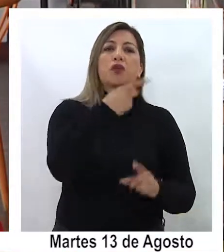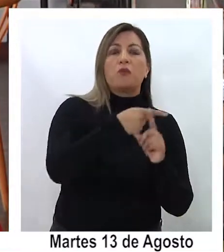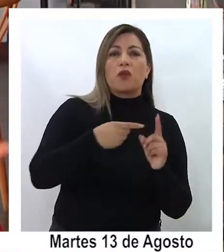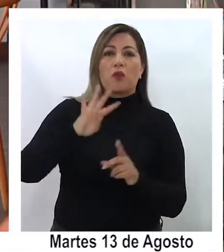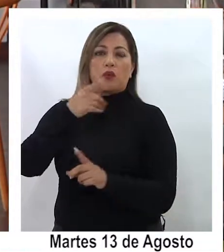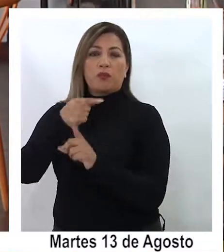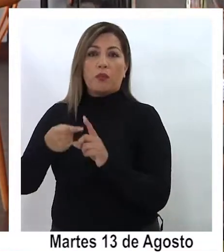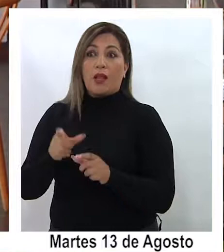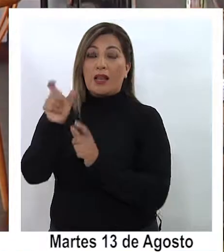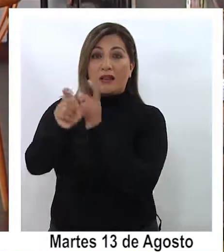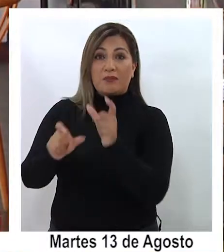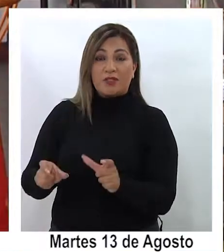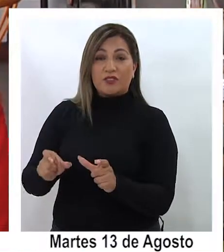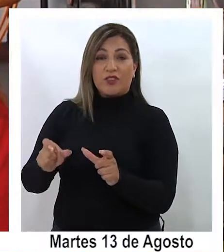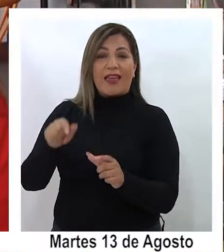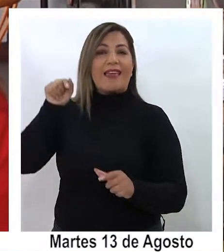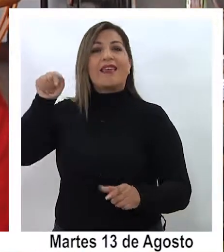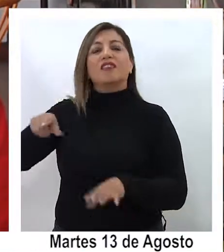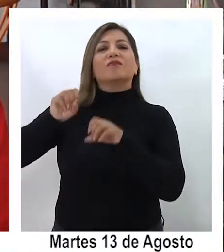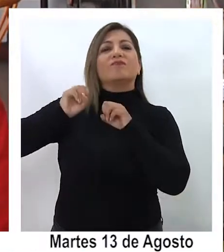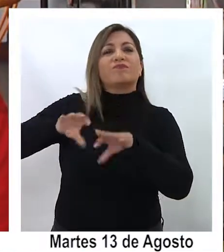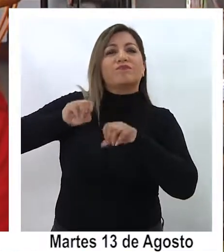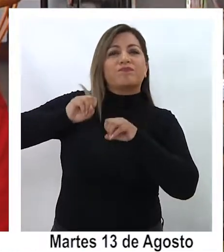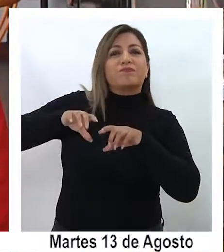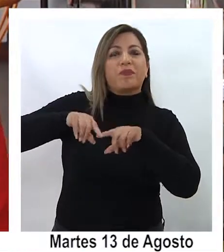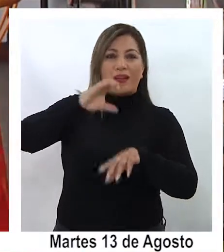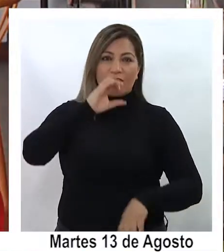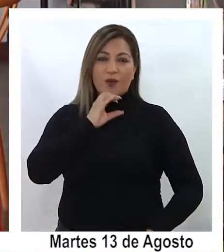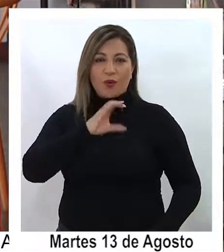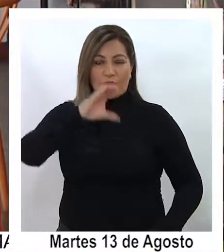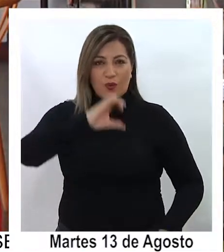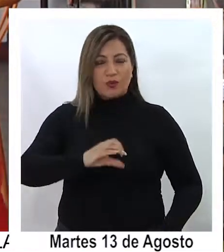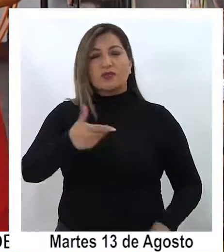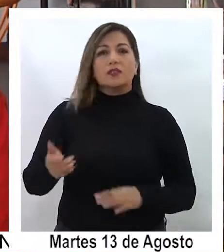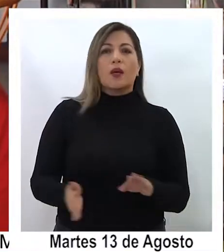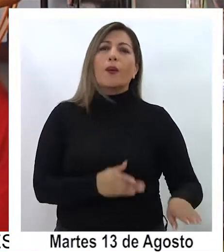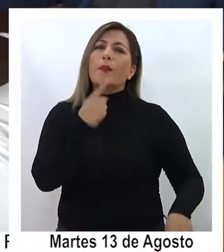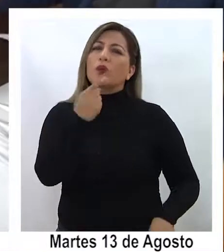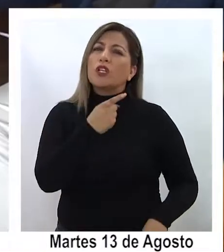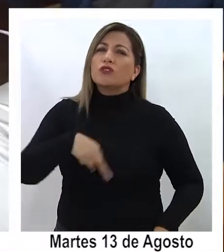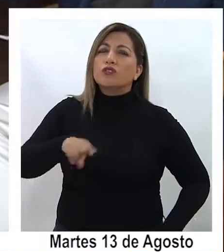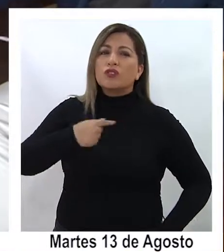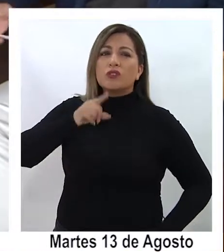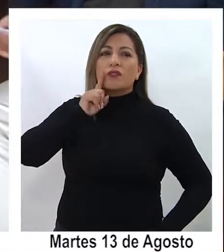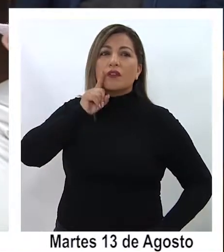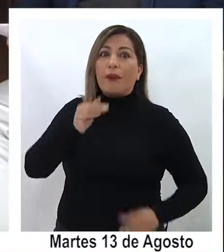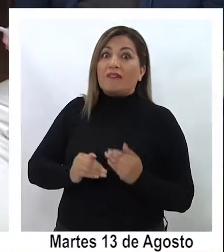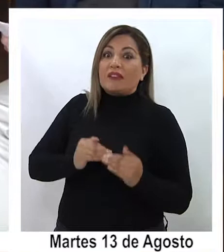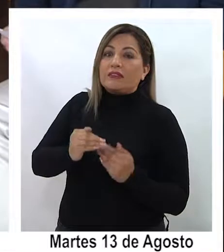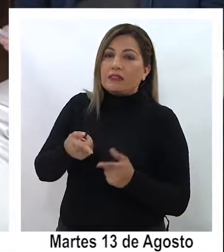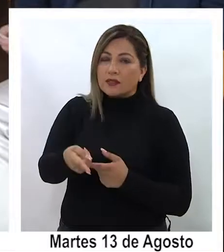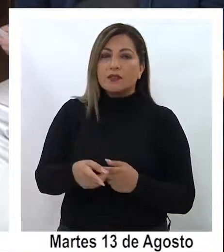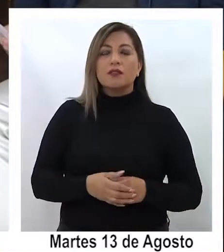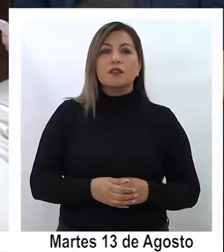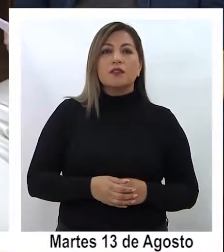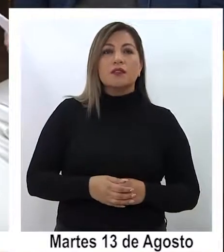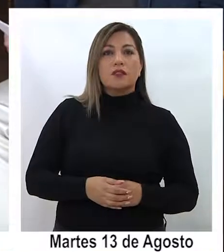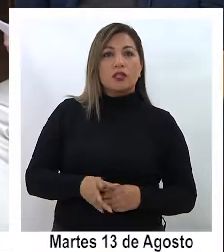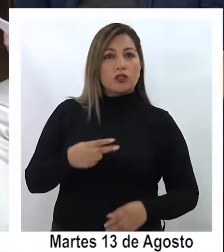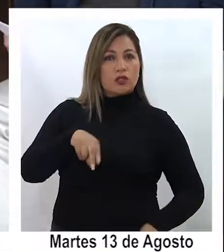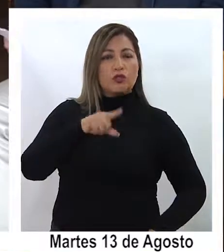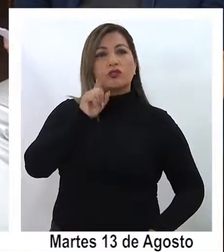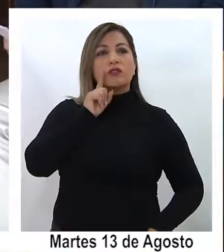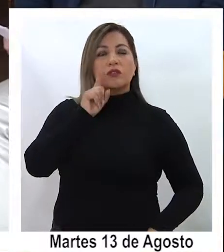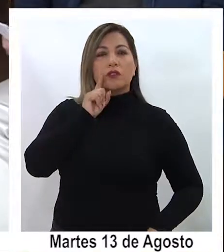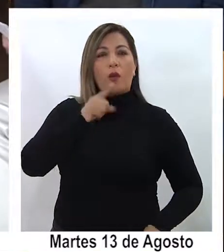sean ellos mismos los protagonistas de esa capacitación nosotros tenemos, para avanzar un poco con la conversación